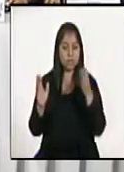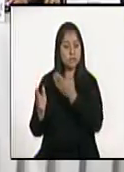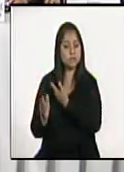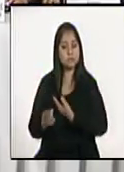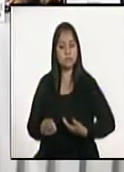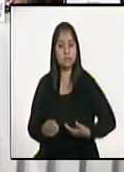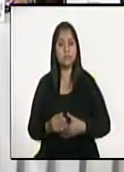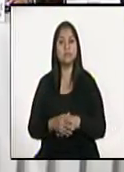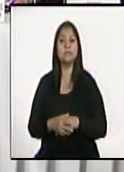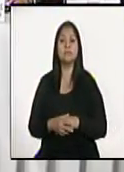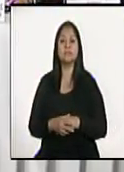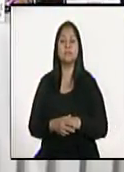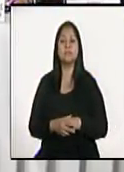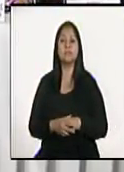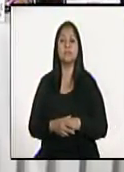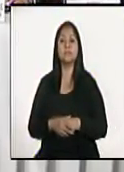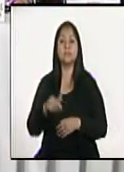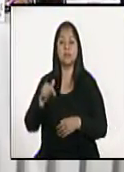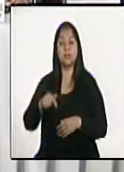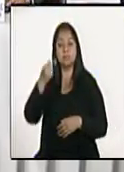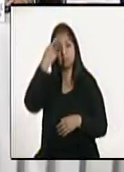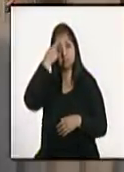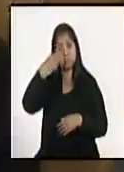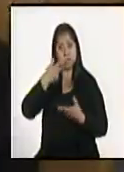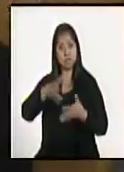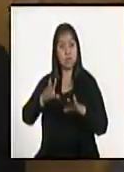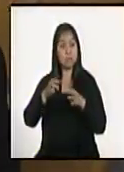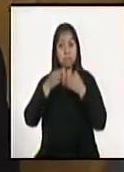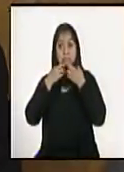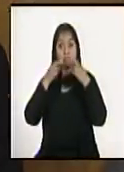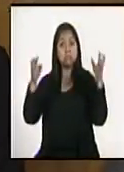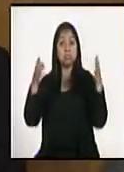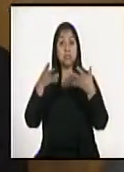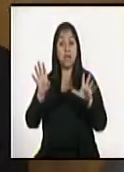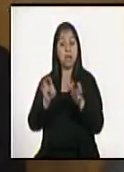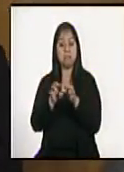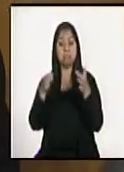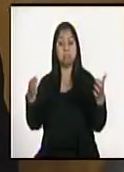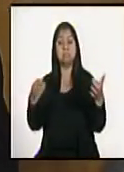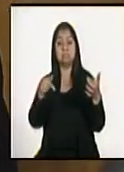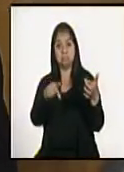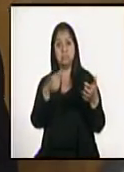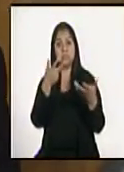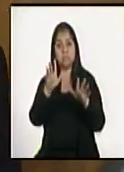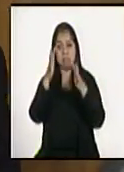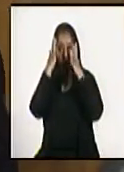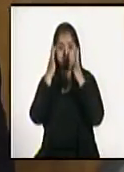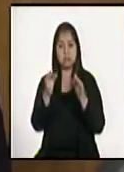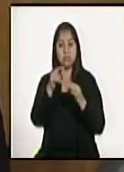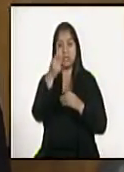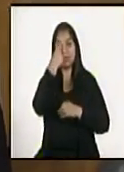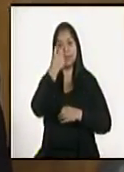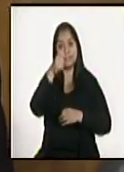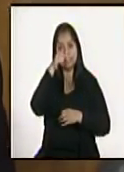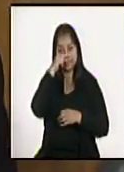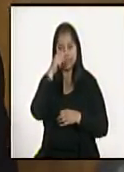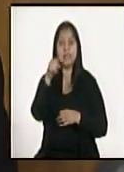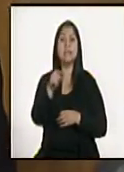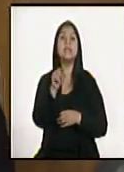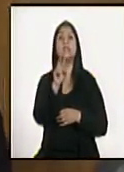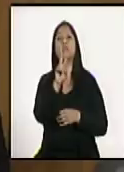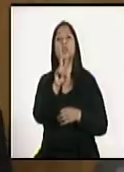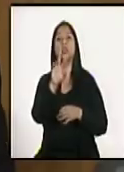A la pregunta general que el día de hoy ha sido publicado en el diario oficial la resolución SAT DSI 280